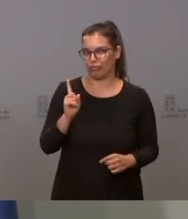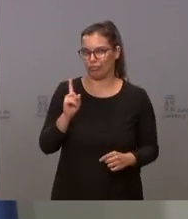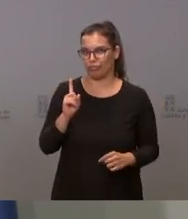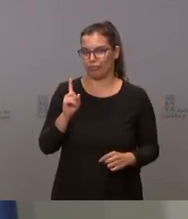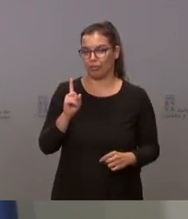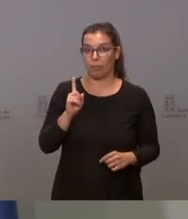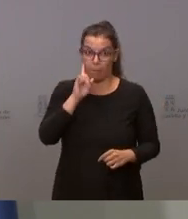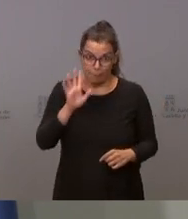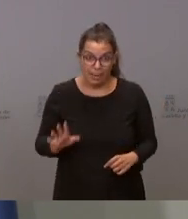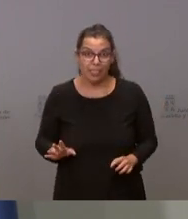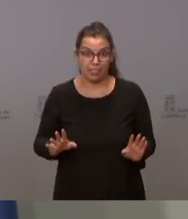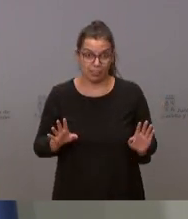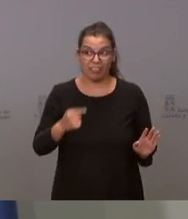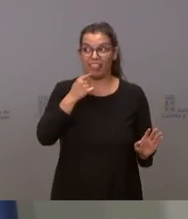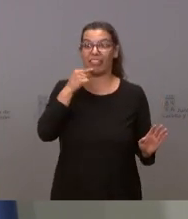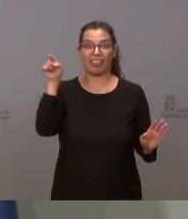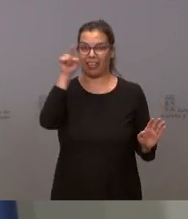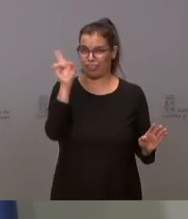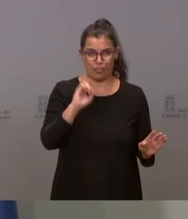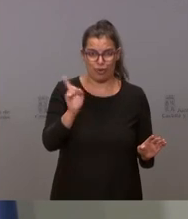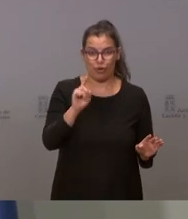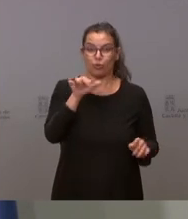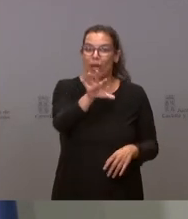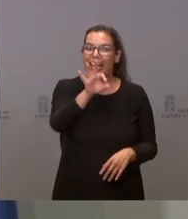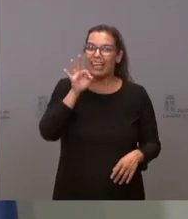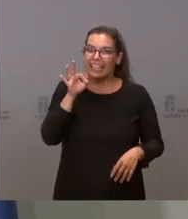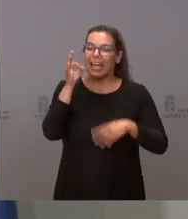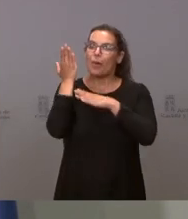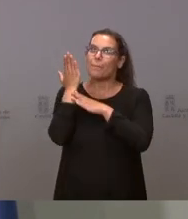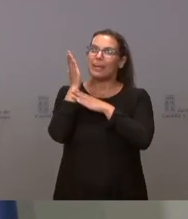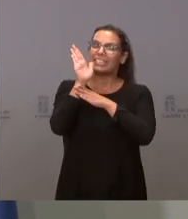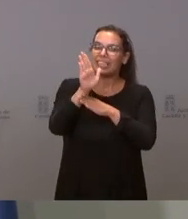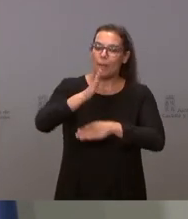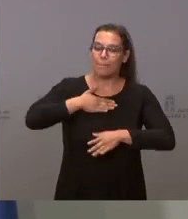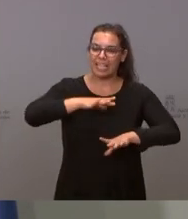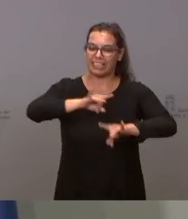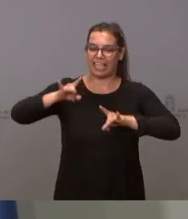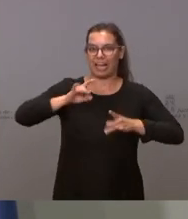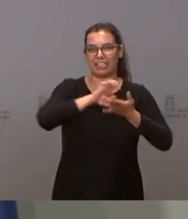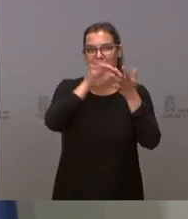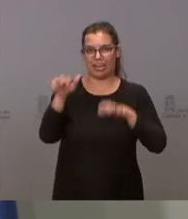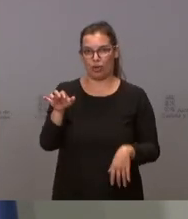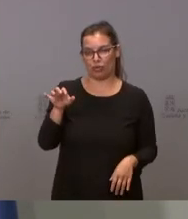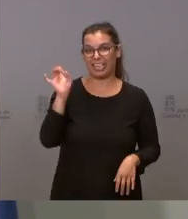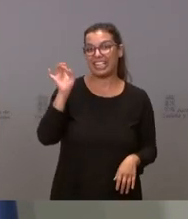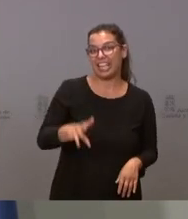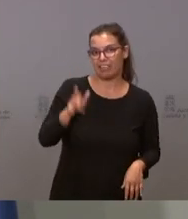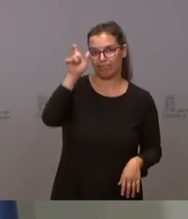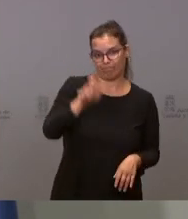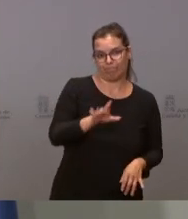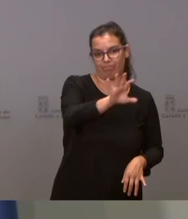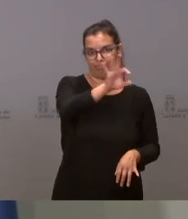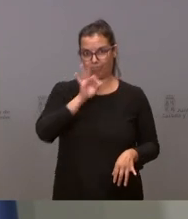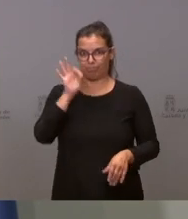que es que es lo que parece que se está eligiendo. Se elige quién representa a los ciudadanos de Castilla y León. Y en este momento lo que